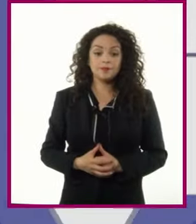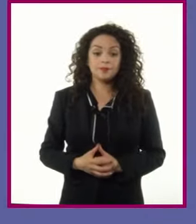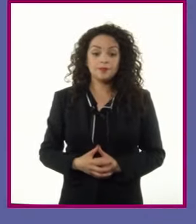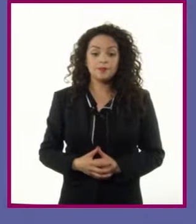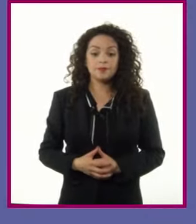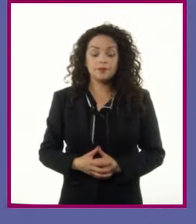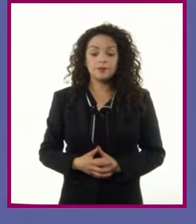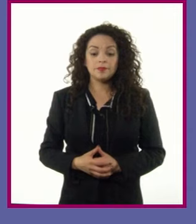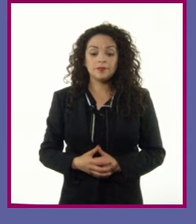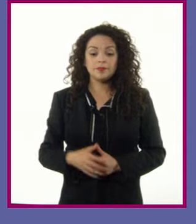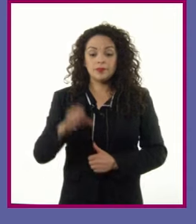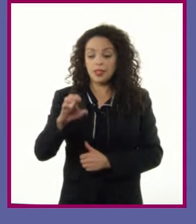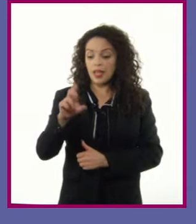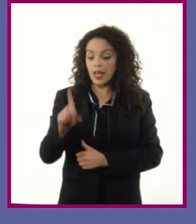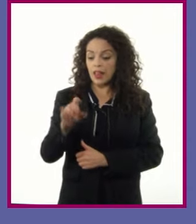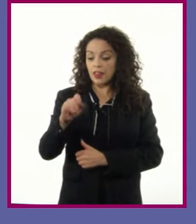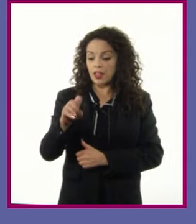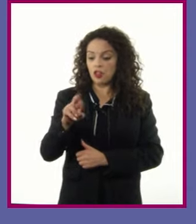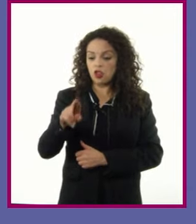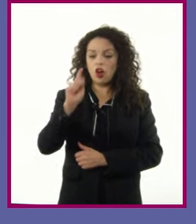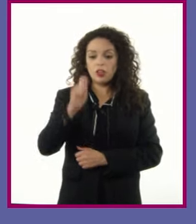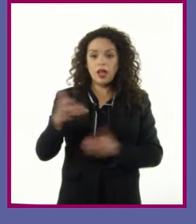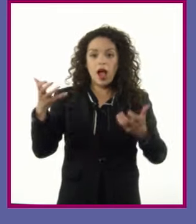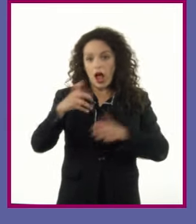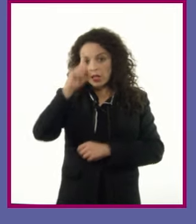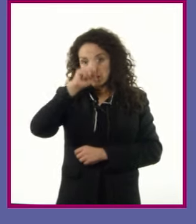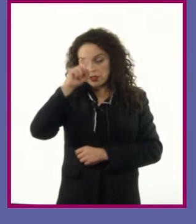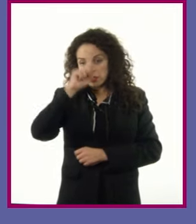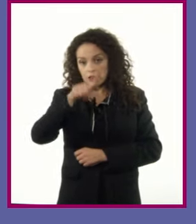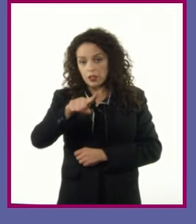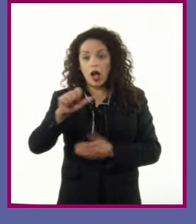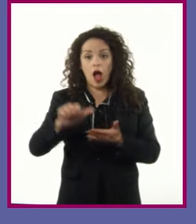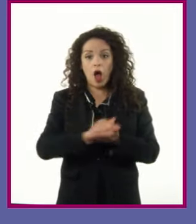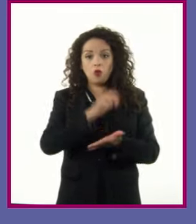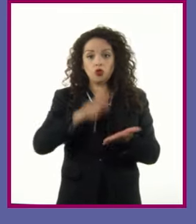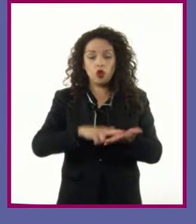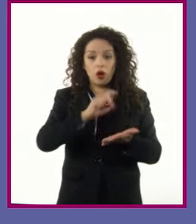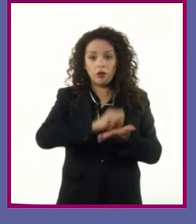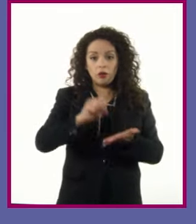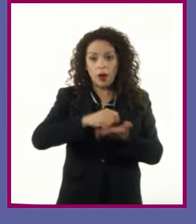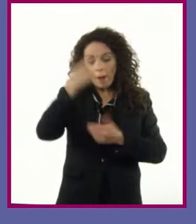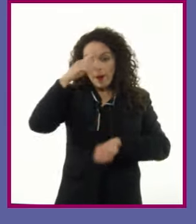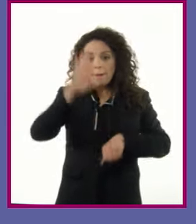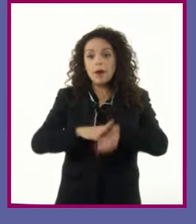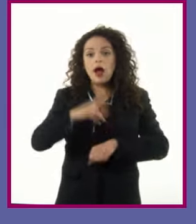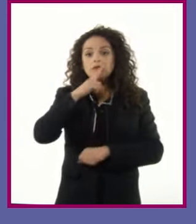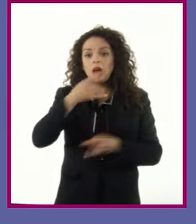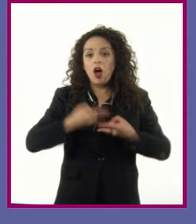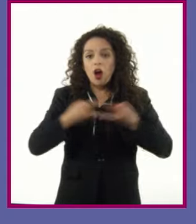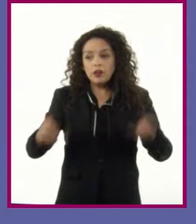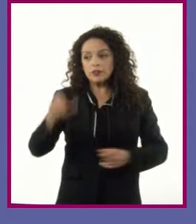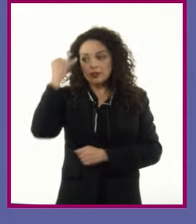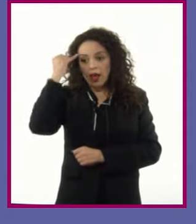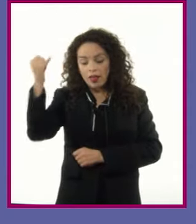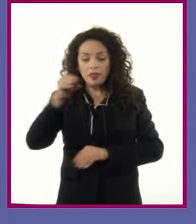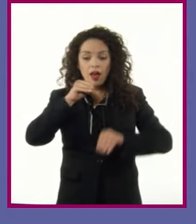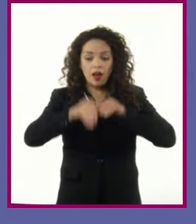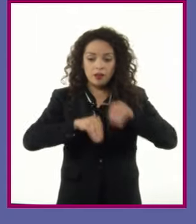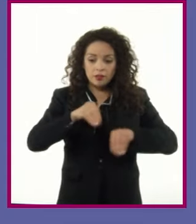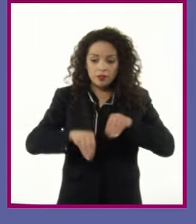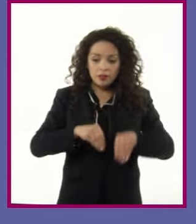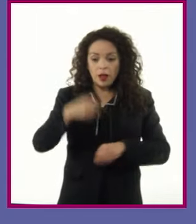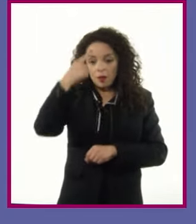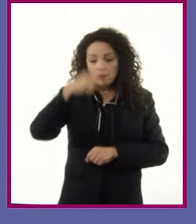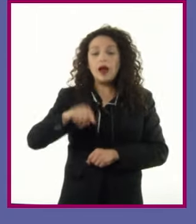El editor hace sugerencias al autor Para mejorar los contenidos, historias e ideas Y verifica que la obra tenga